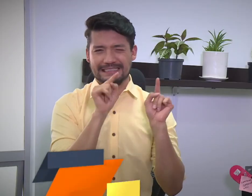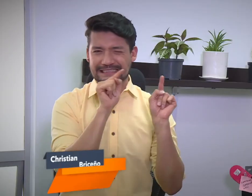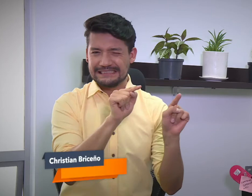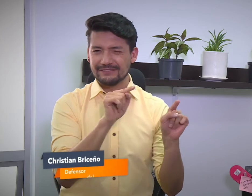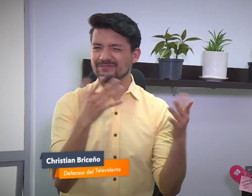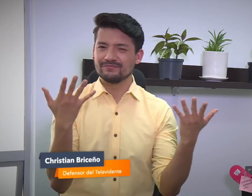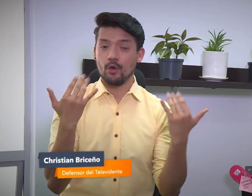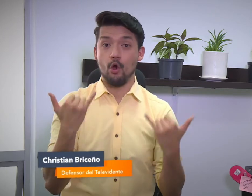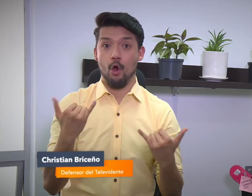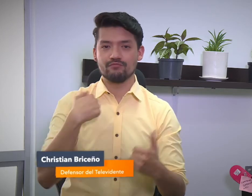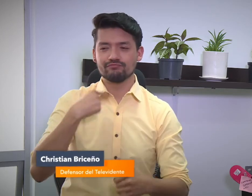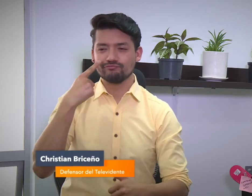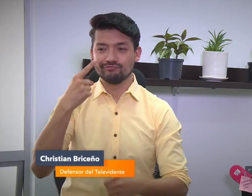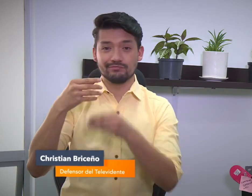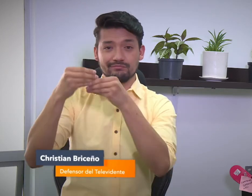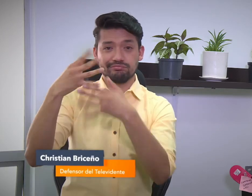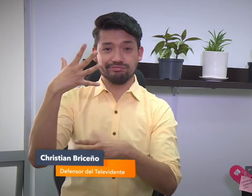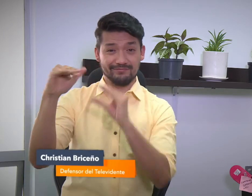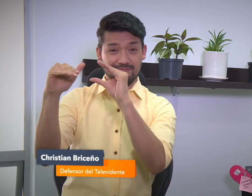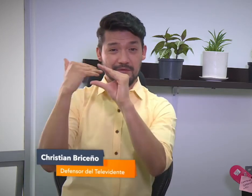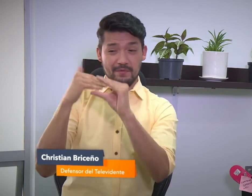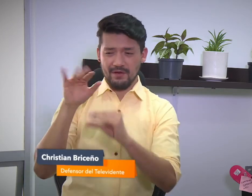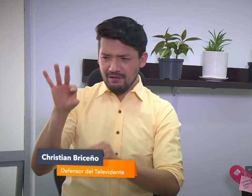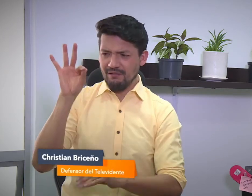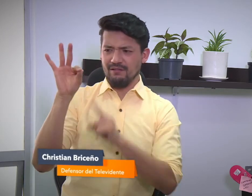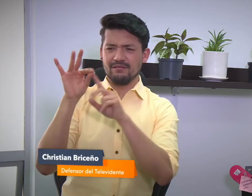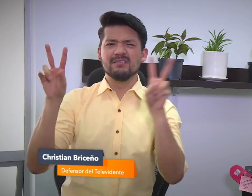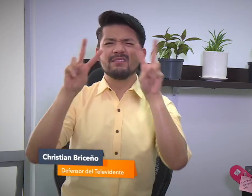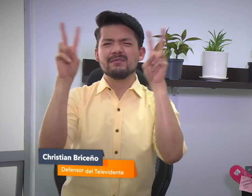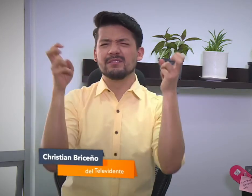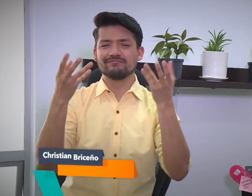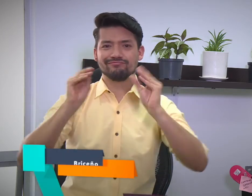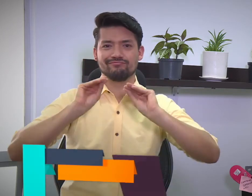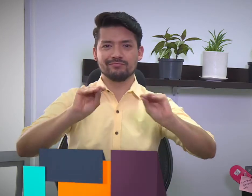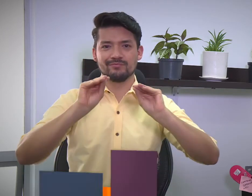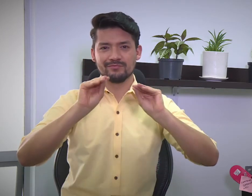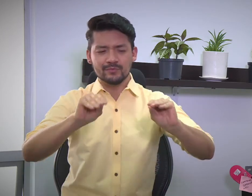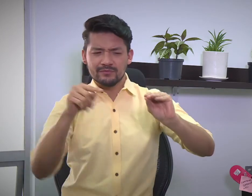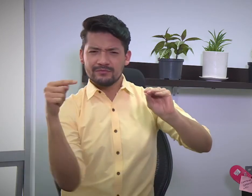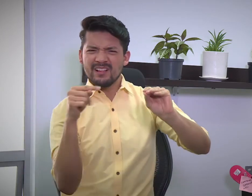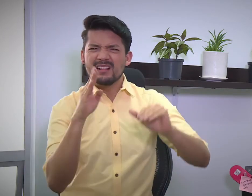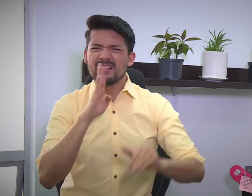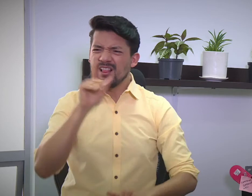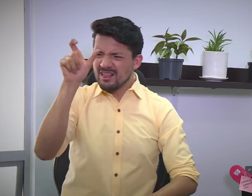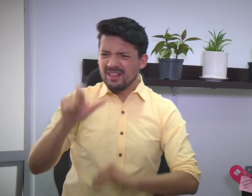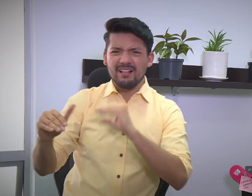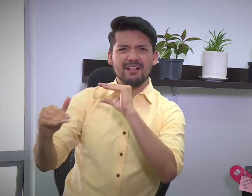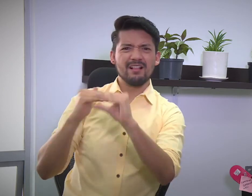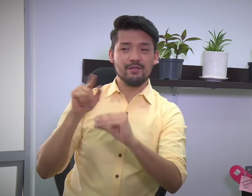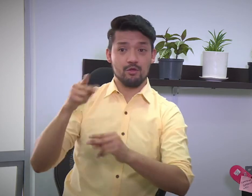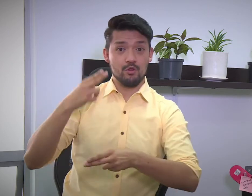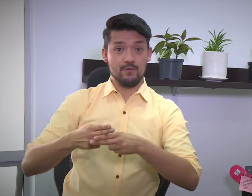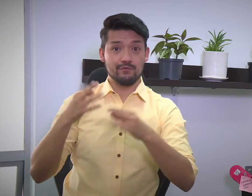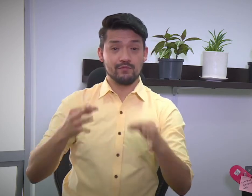tienes toda la razón, Karen. Y hoy me he encontrado un comentario muy valioso con relación a la educación.